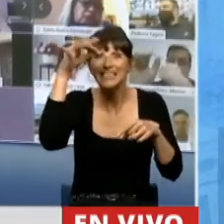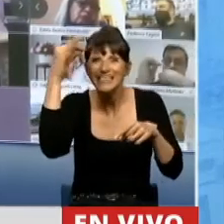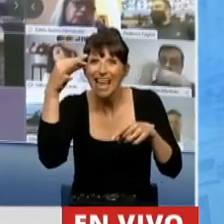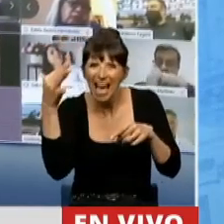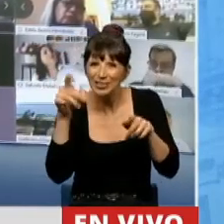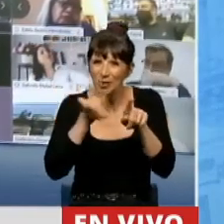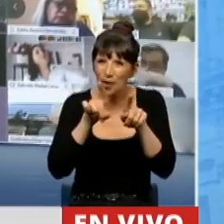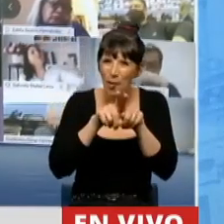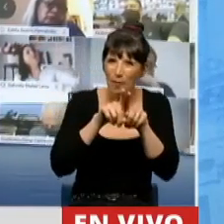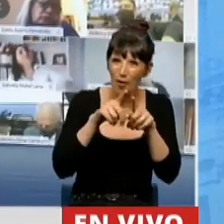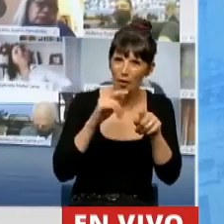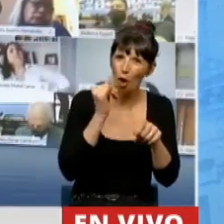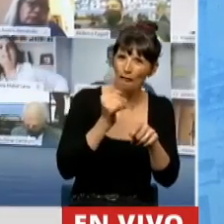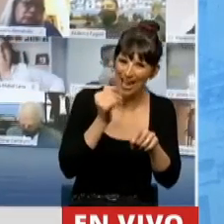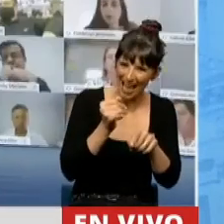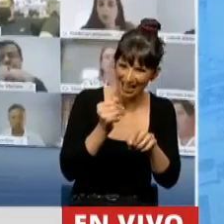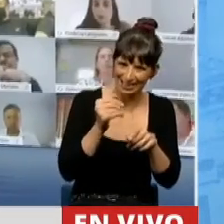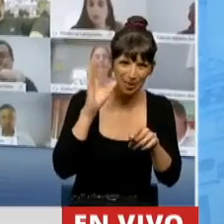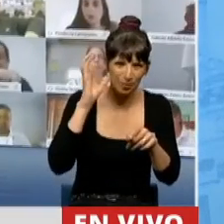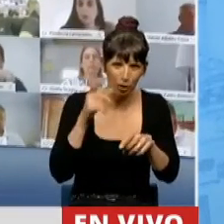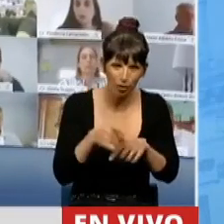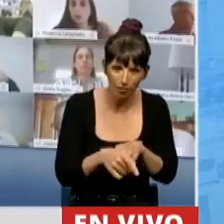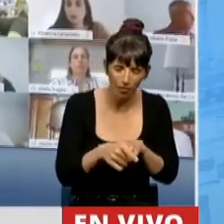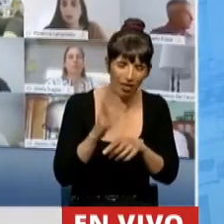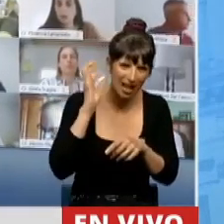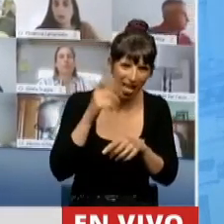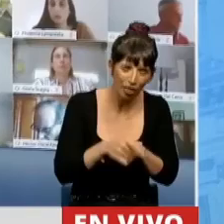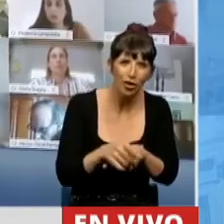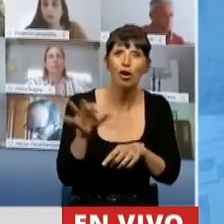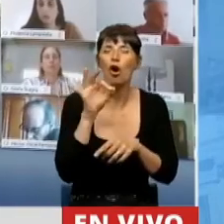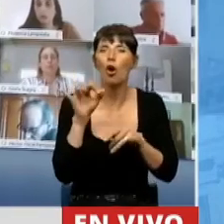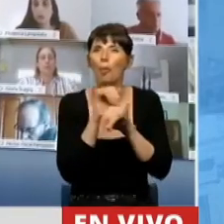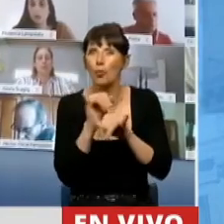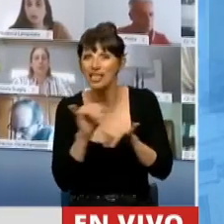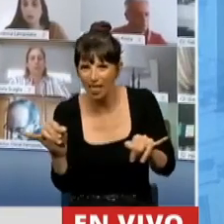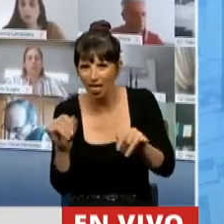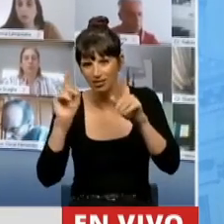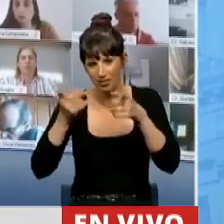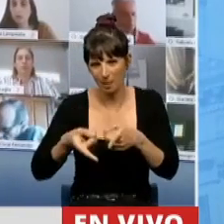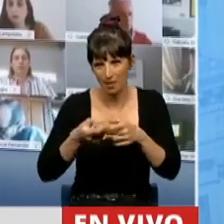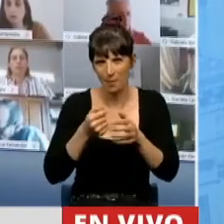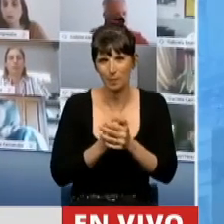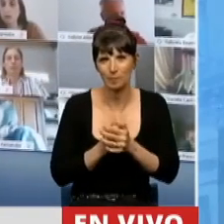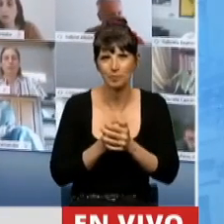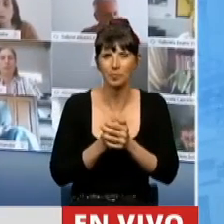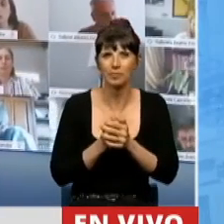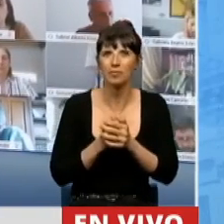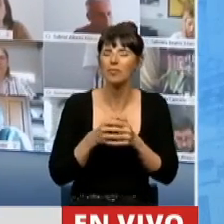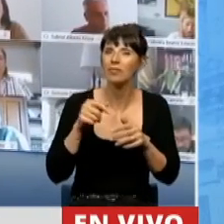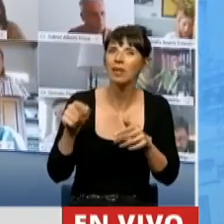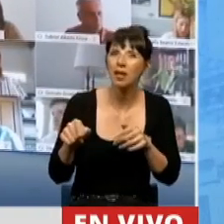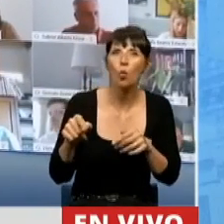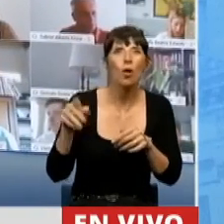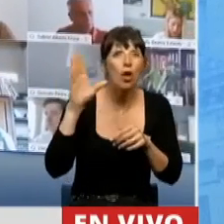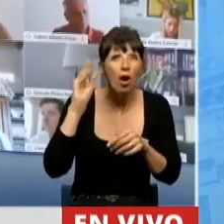extensión que existió de los escenarios al micrófono o en las publicidades. Es decir, nos transporta